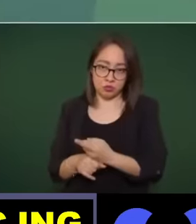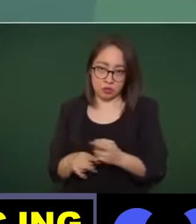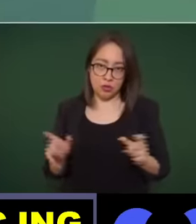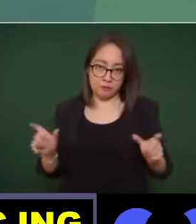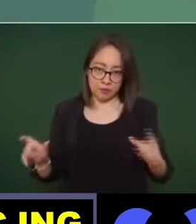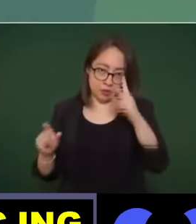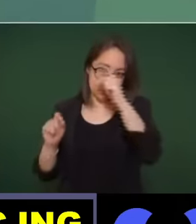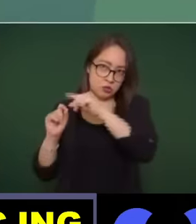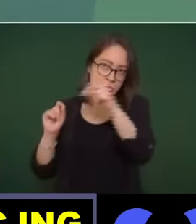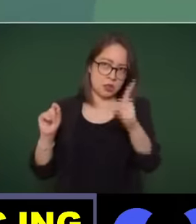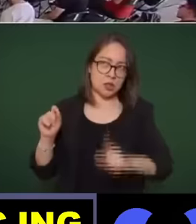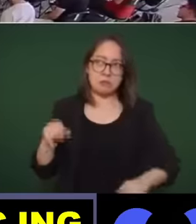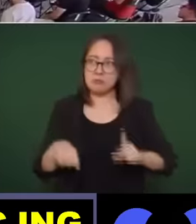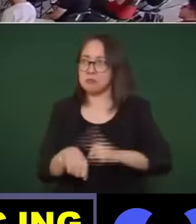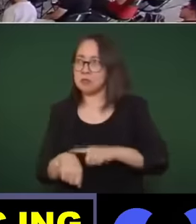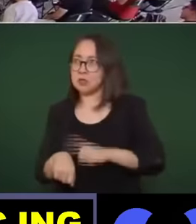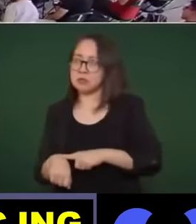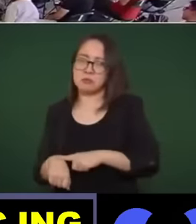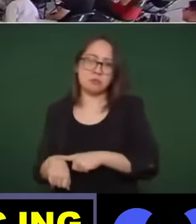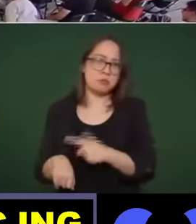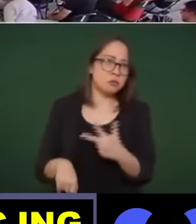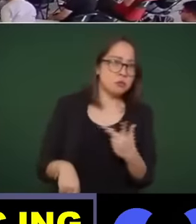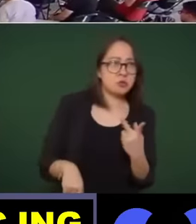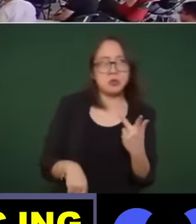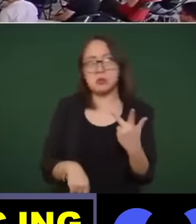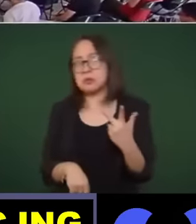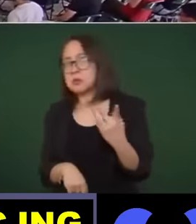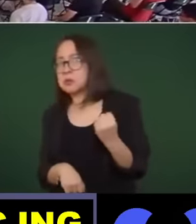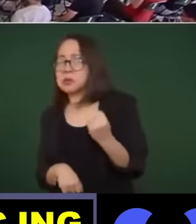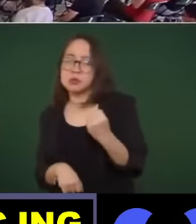como a las ocho o nueve de la noche